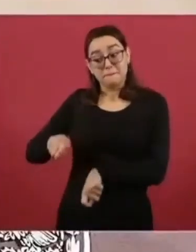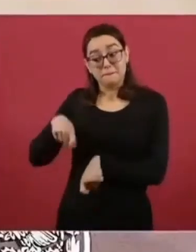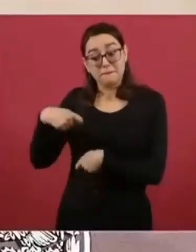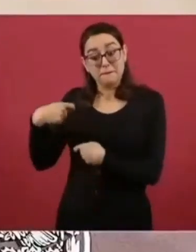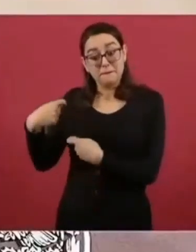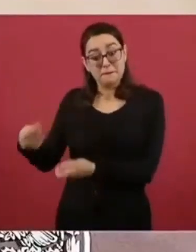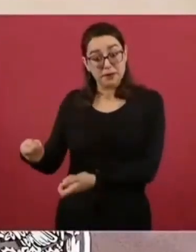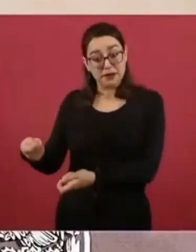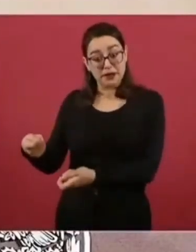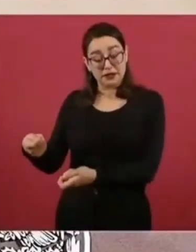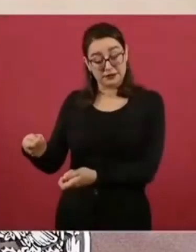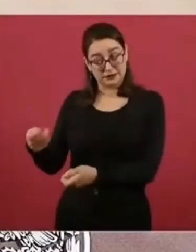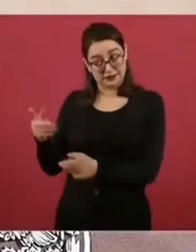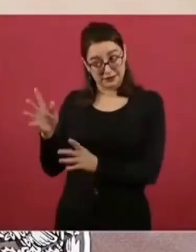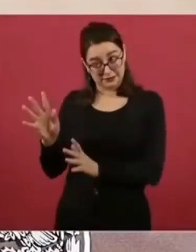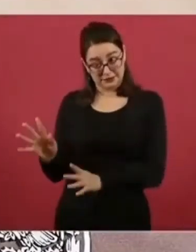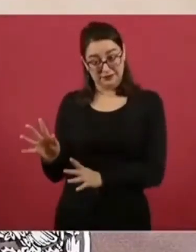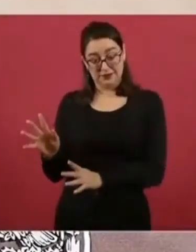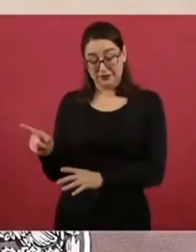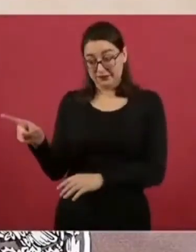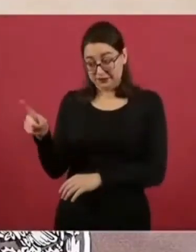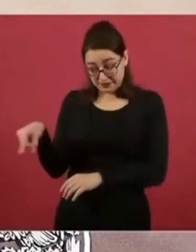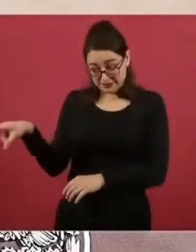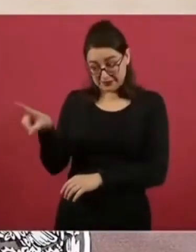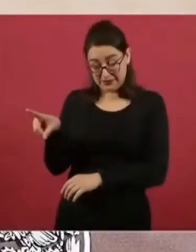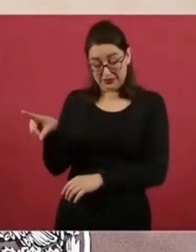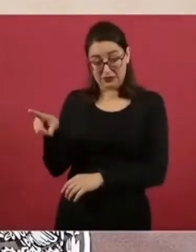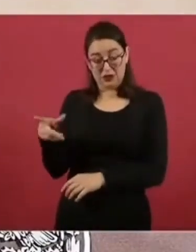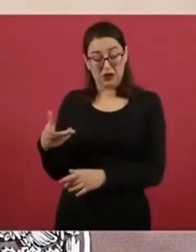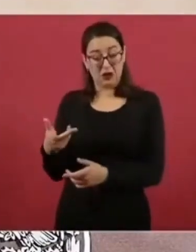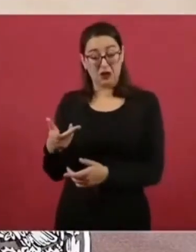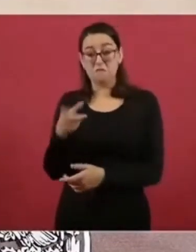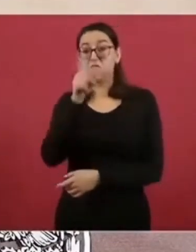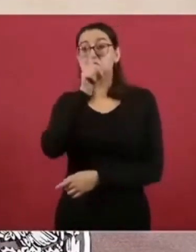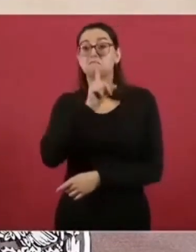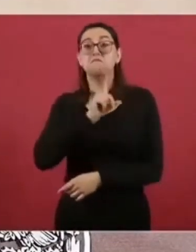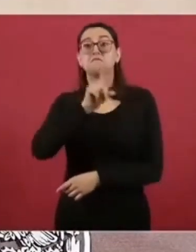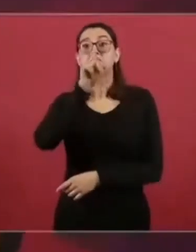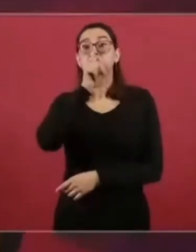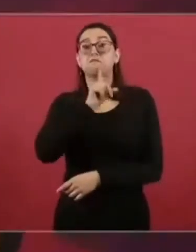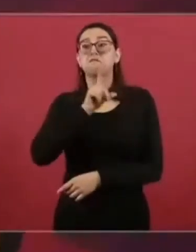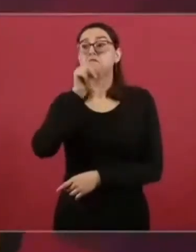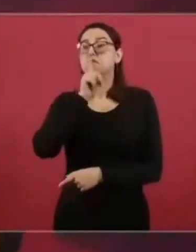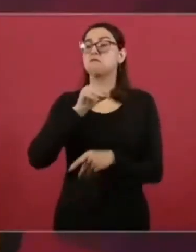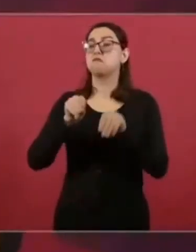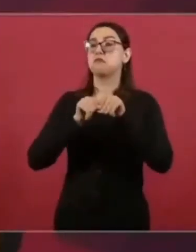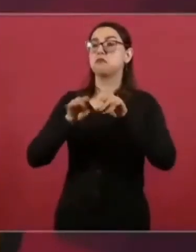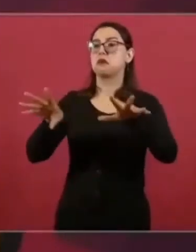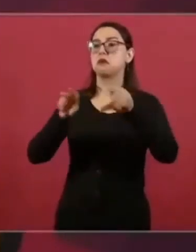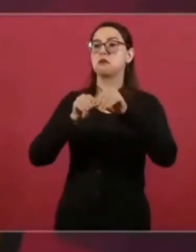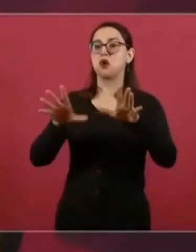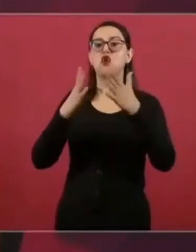actúen con apego a un código de ética.